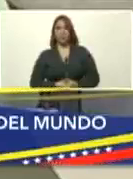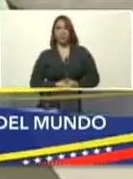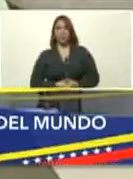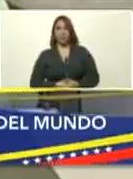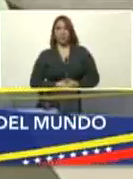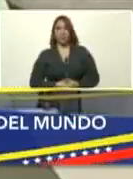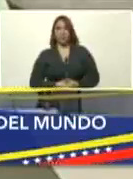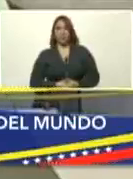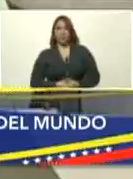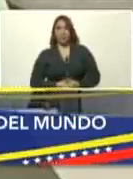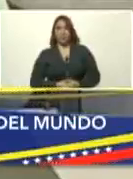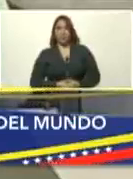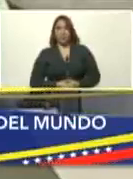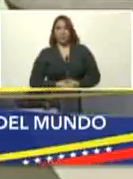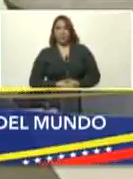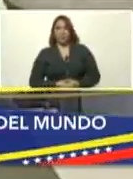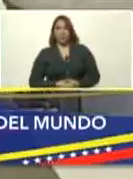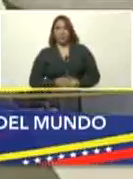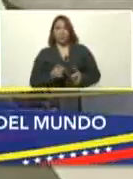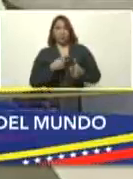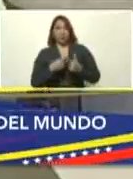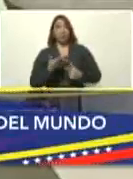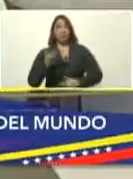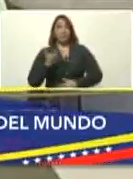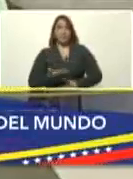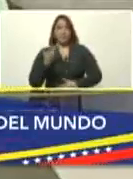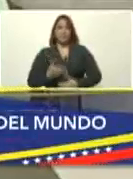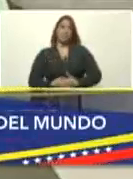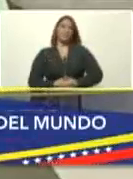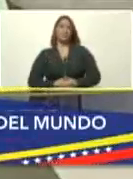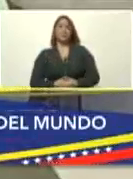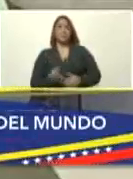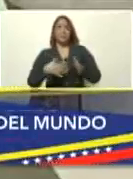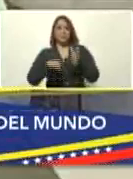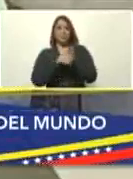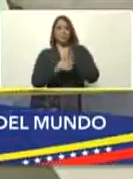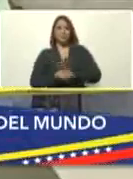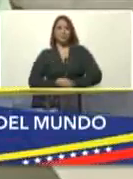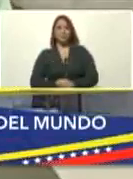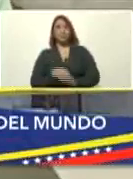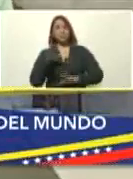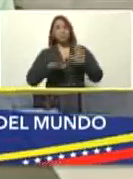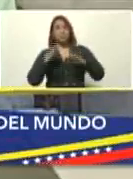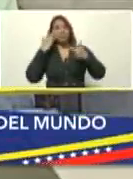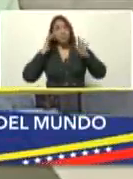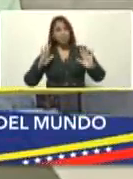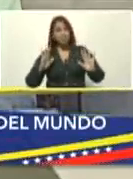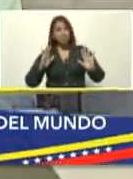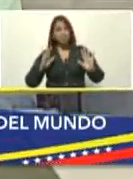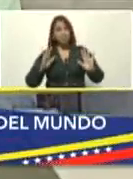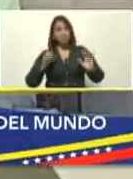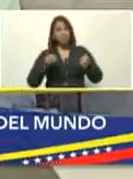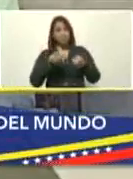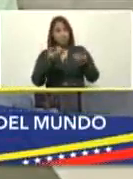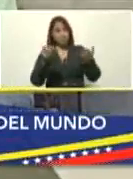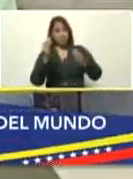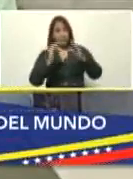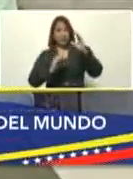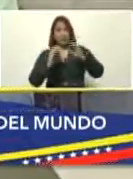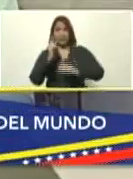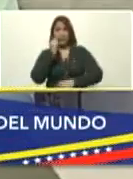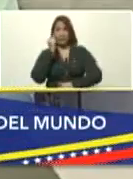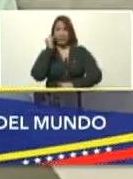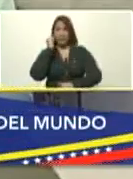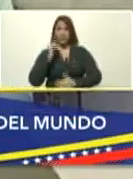Entonces, es muy importante el refuerzo. Pareciera, señores científicos, señoras científicas,